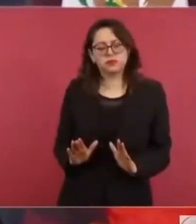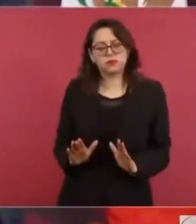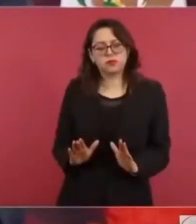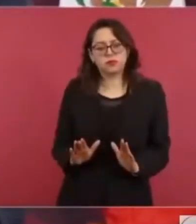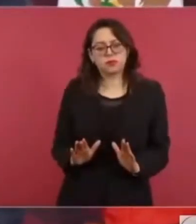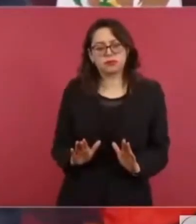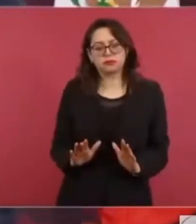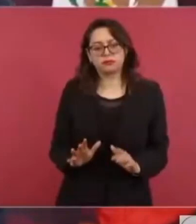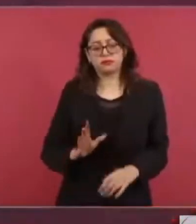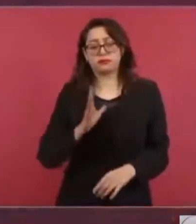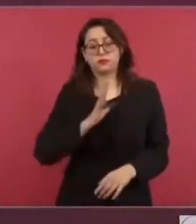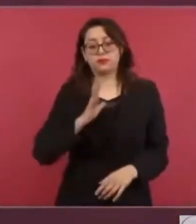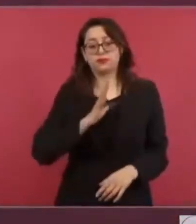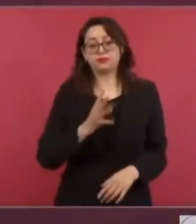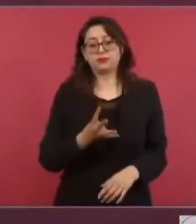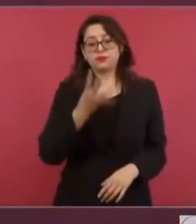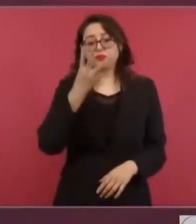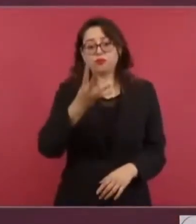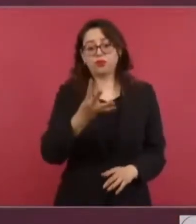juzgados,